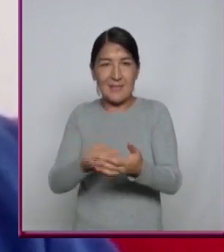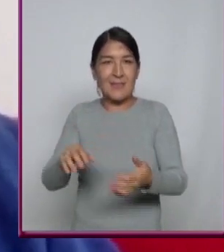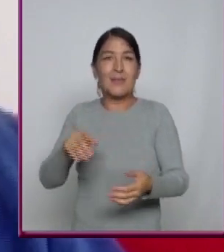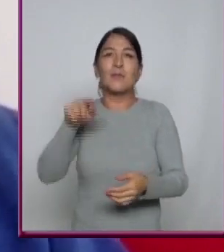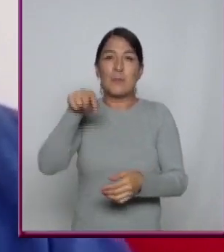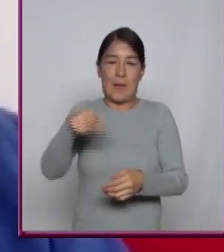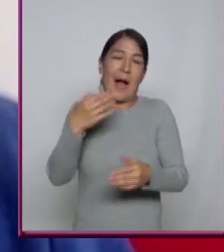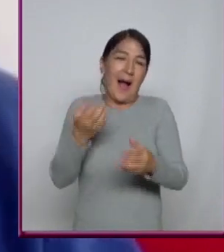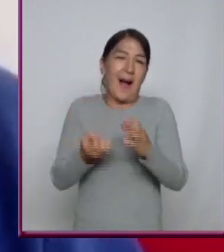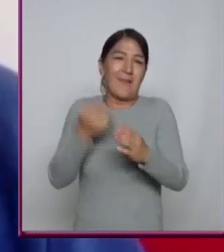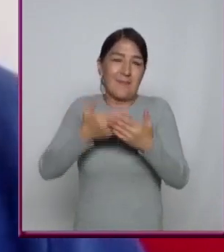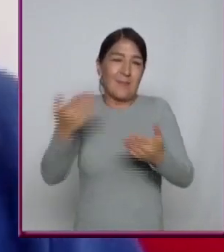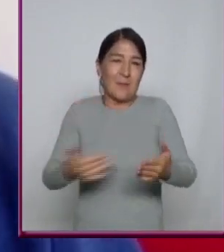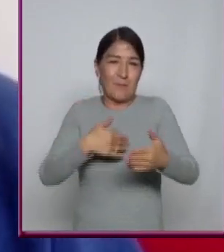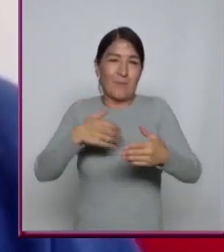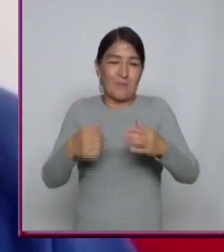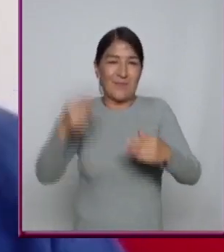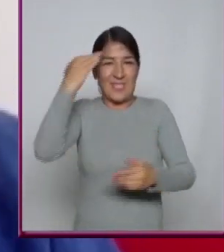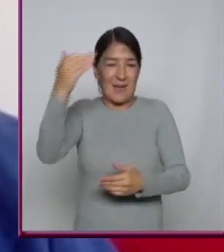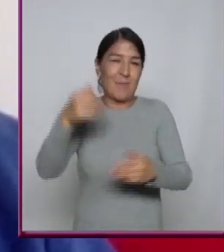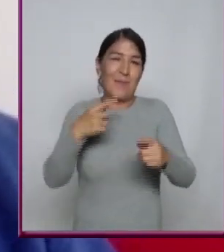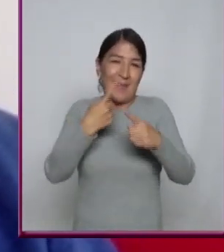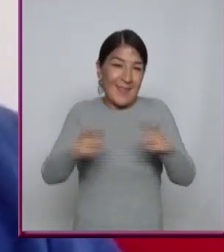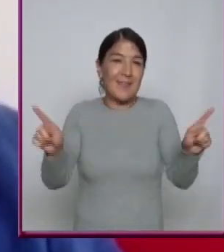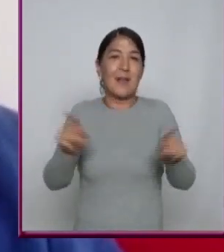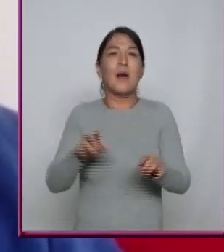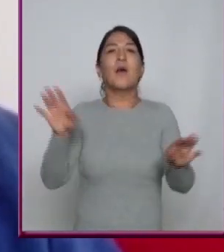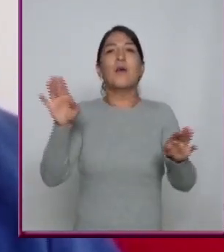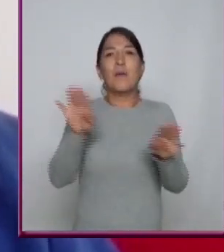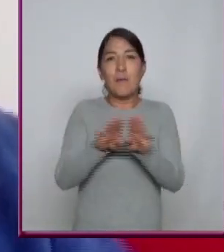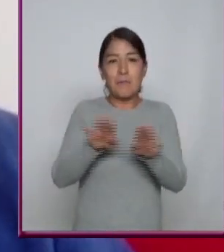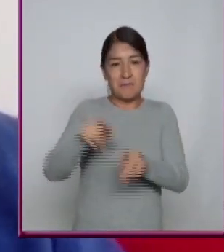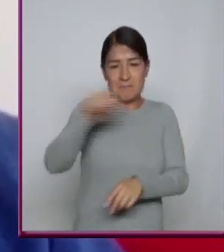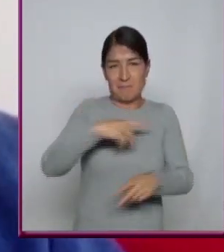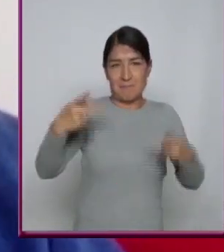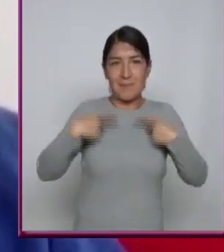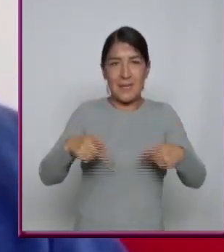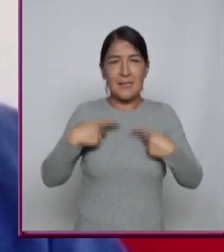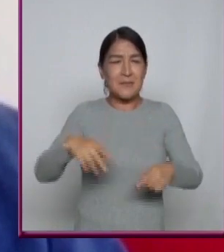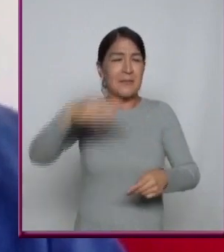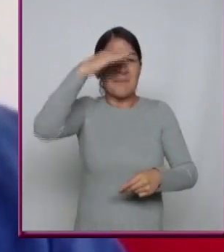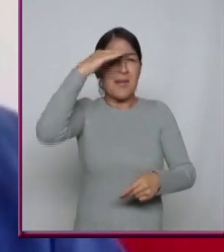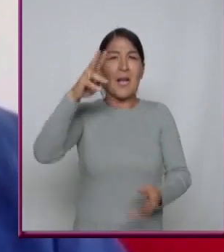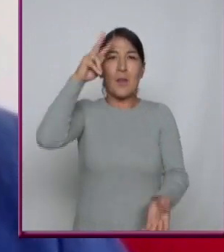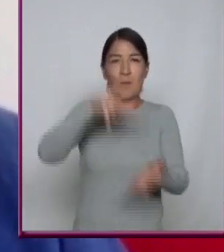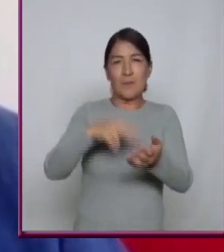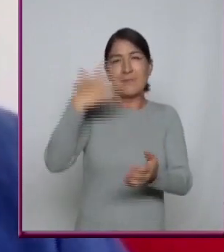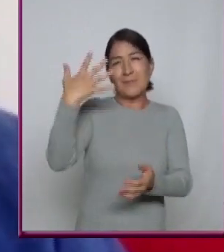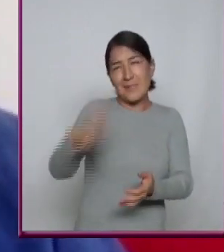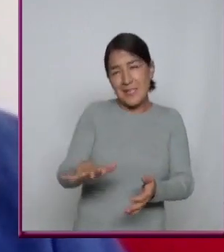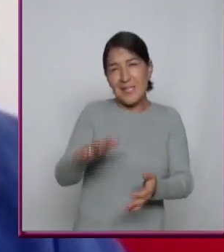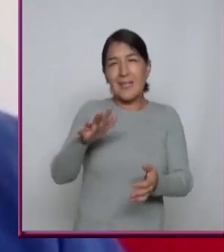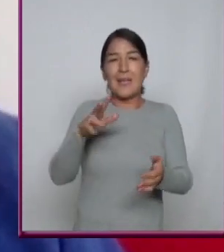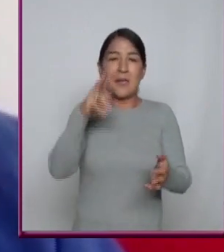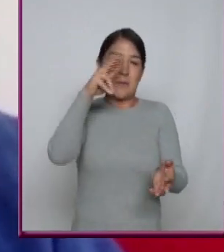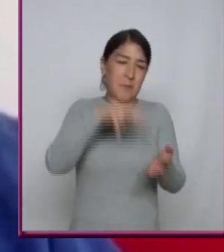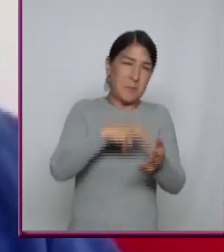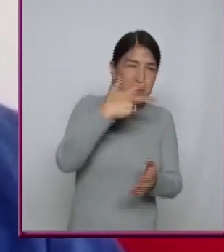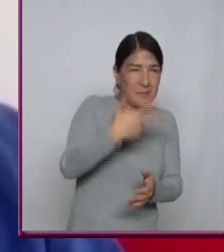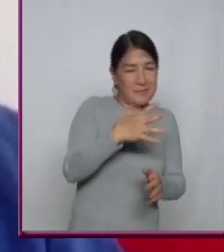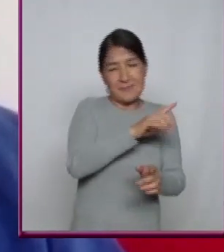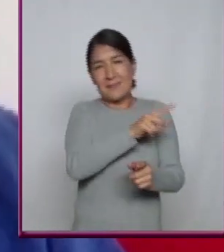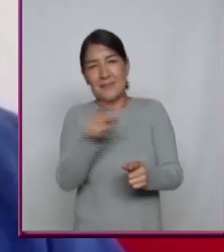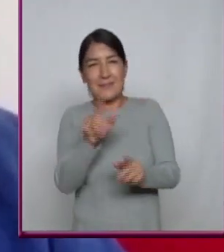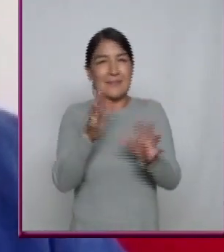época actual Solo que la gente no contaba con que en 2010 Entre 2008 y 2010